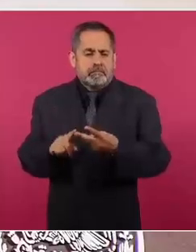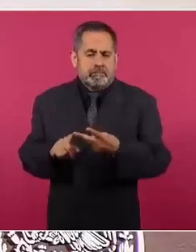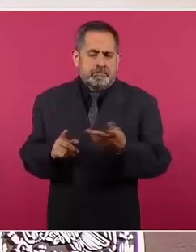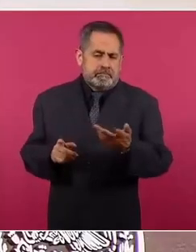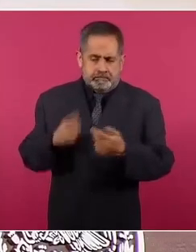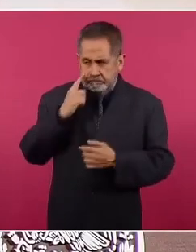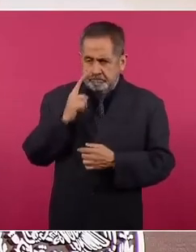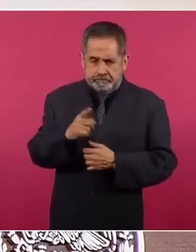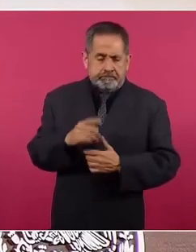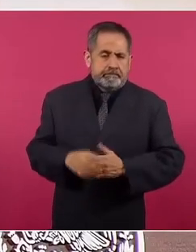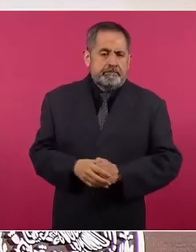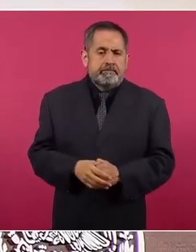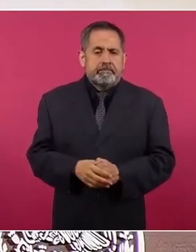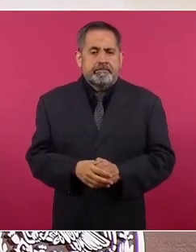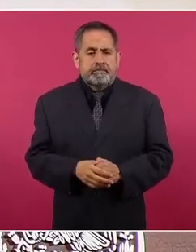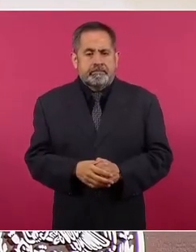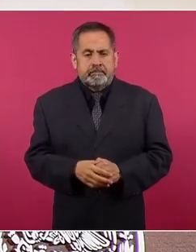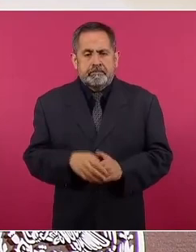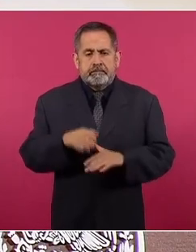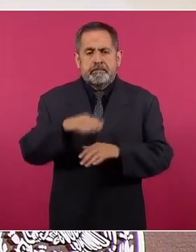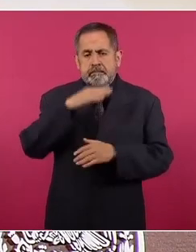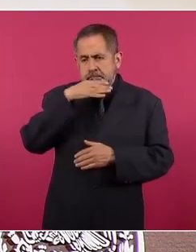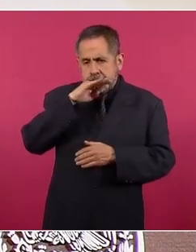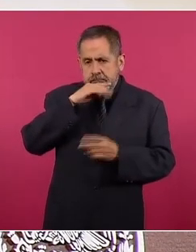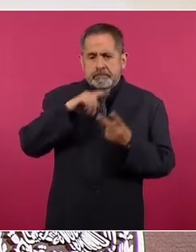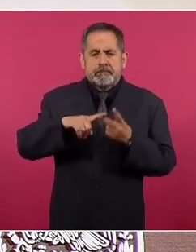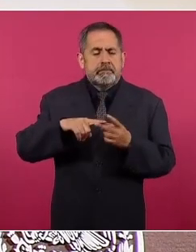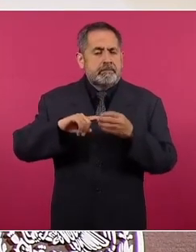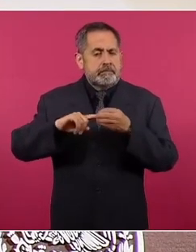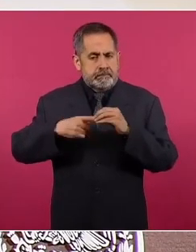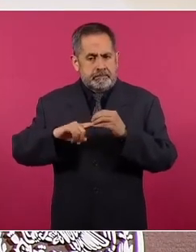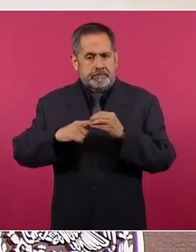maíz, en frijol,